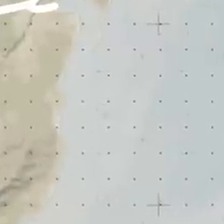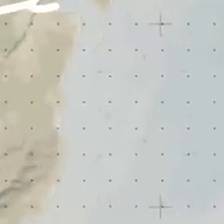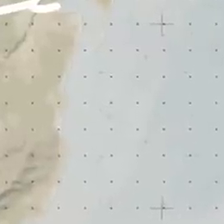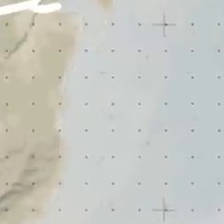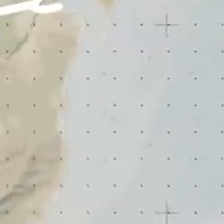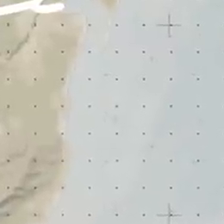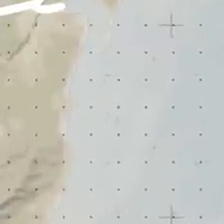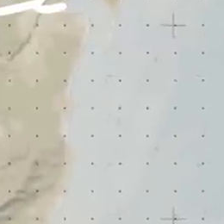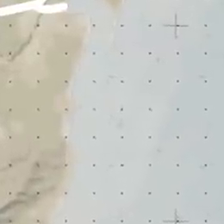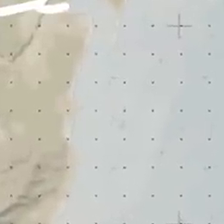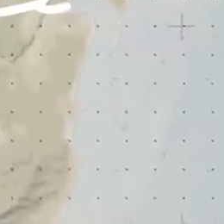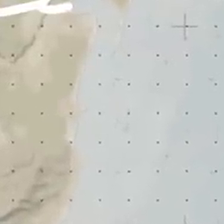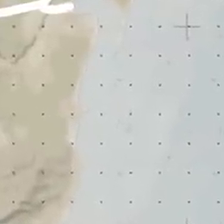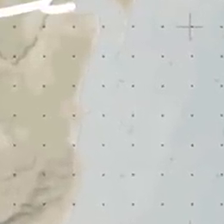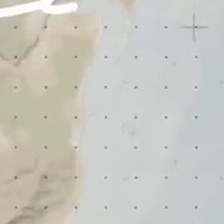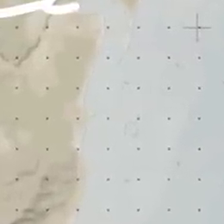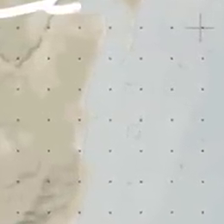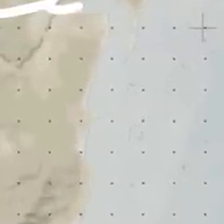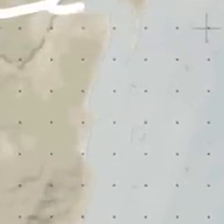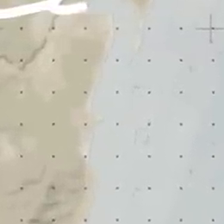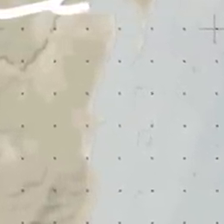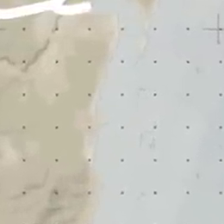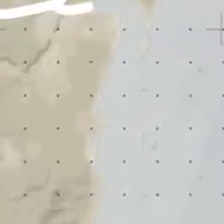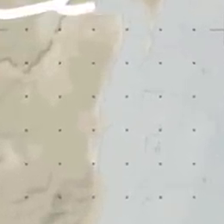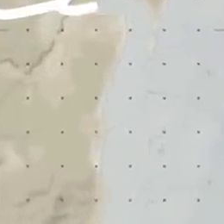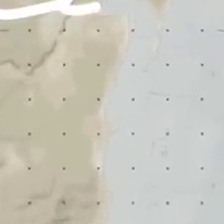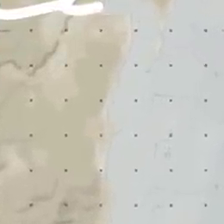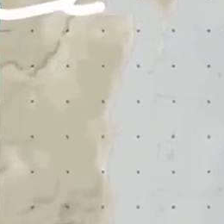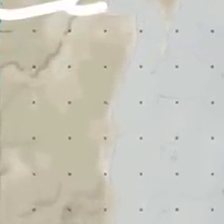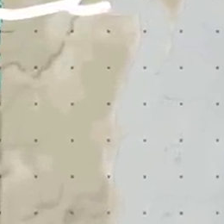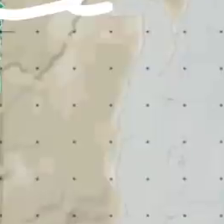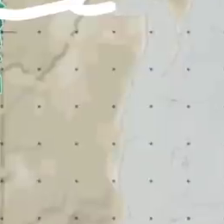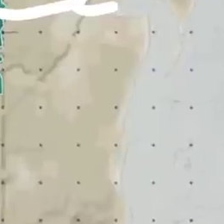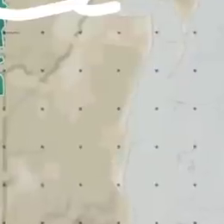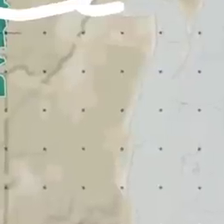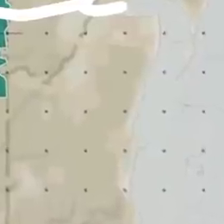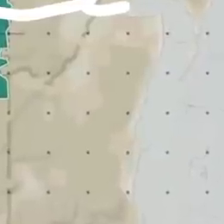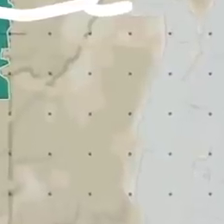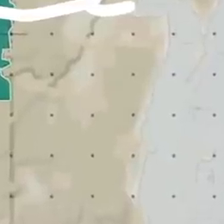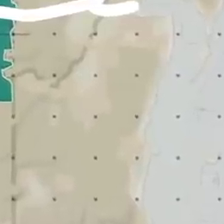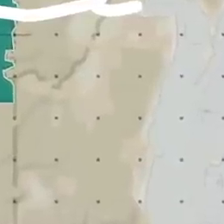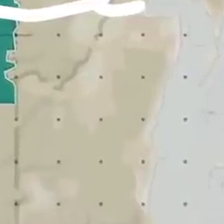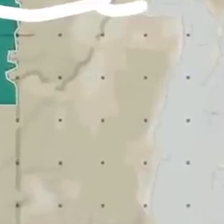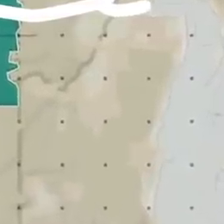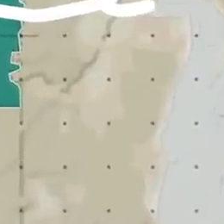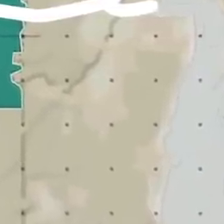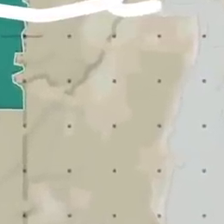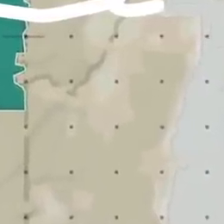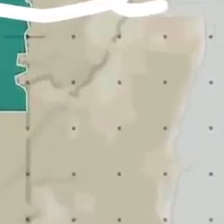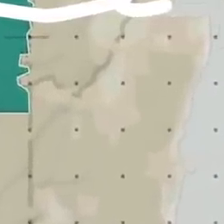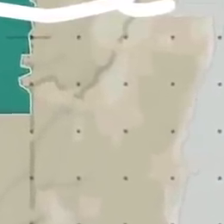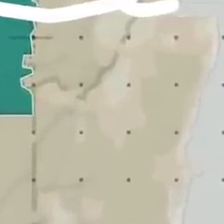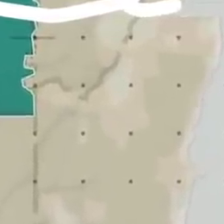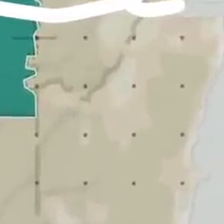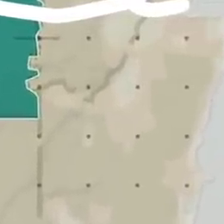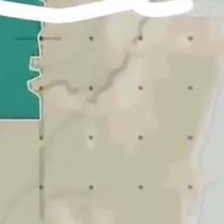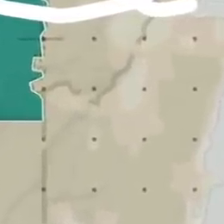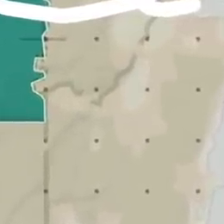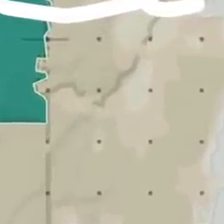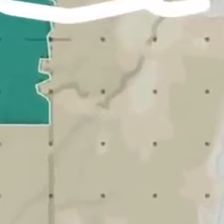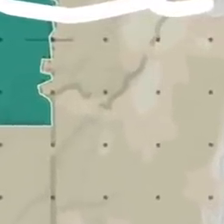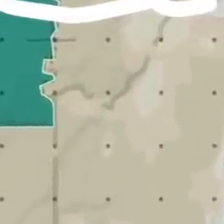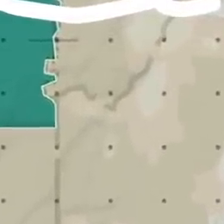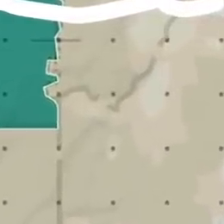es Grupo Carso, operadora Cixa S.A. de C.B., en convenio de asociación con FCC Construcción S.A.